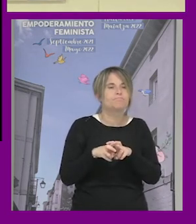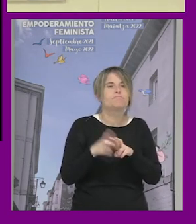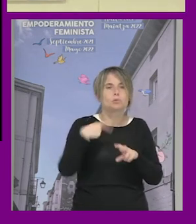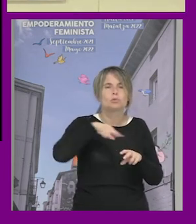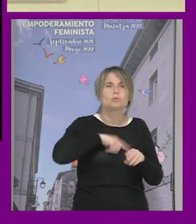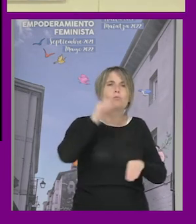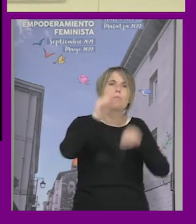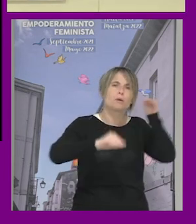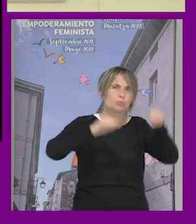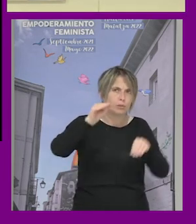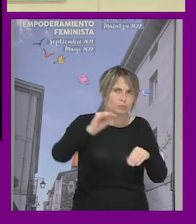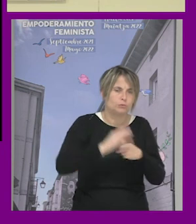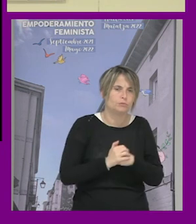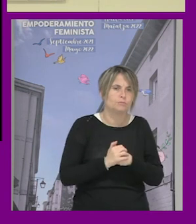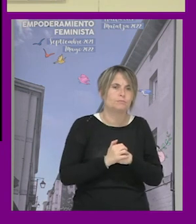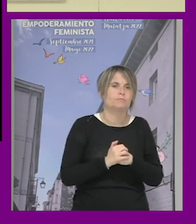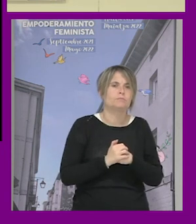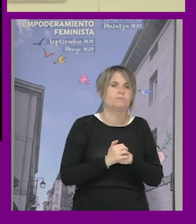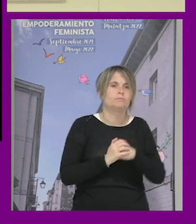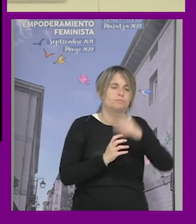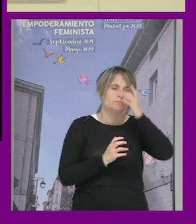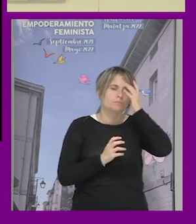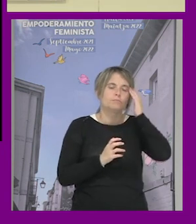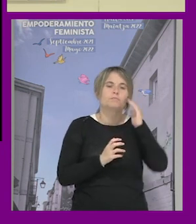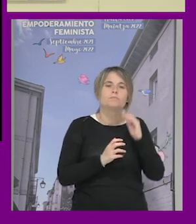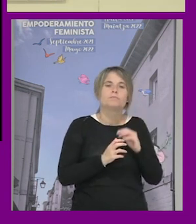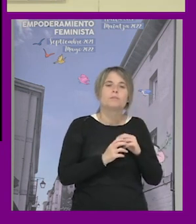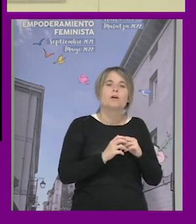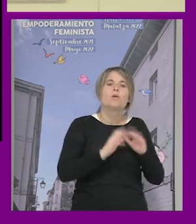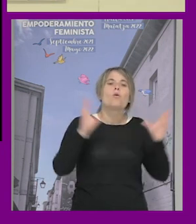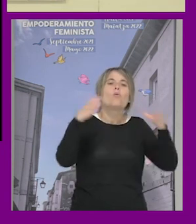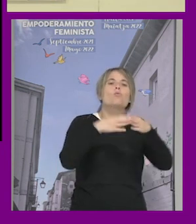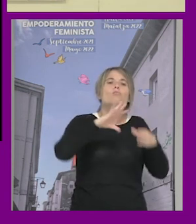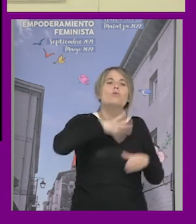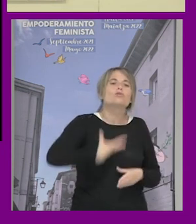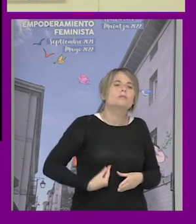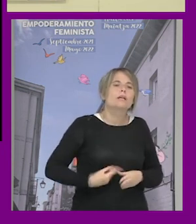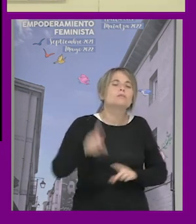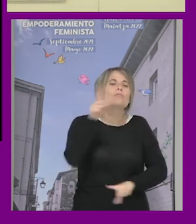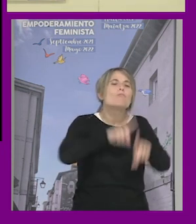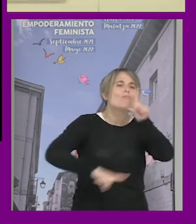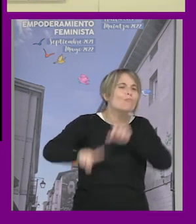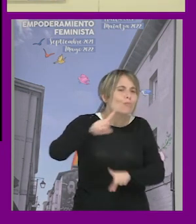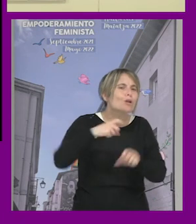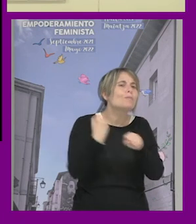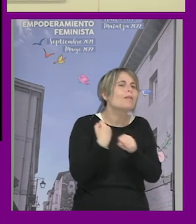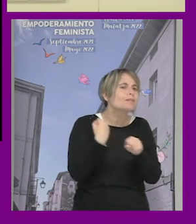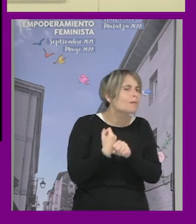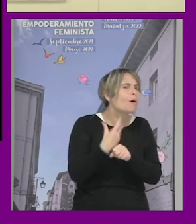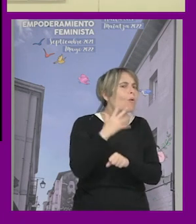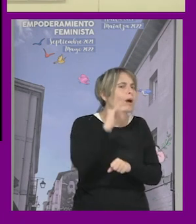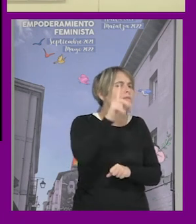preguntarnos tiene un problema de ocupabilidad el colectivo trans en sí y lo que vimos